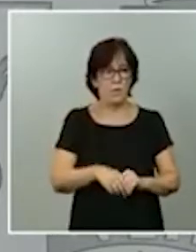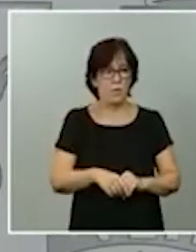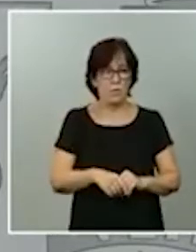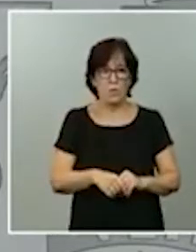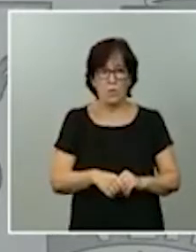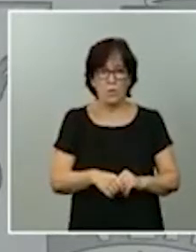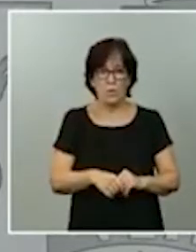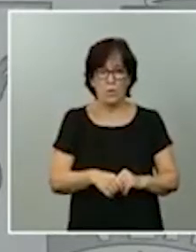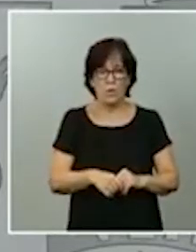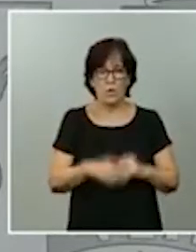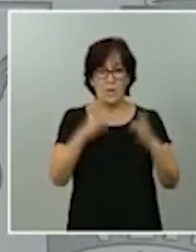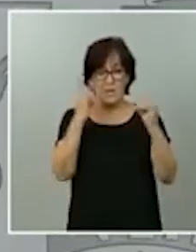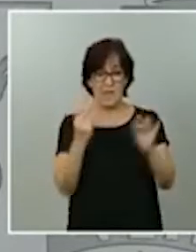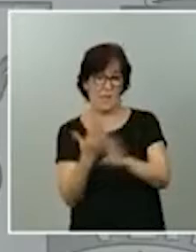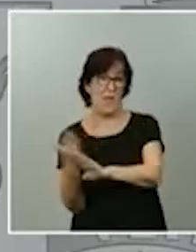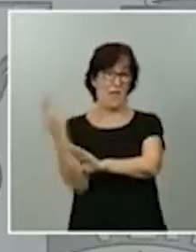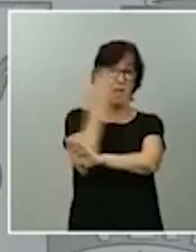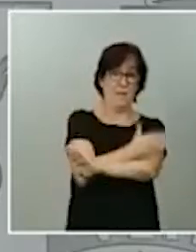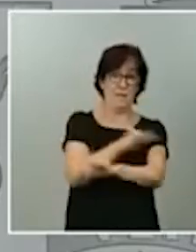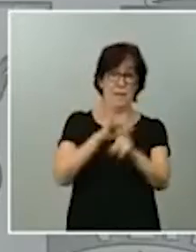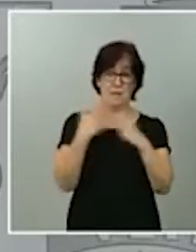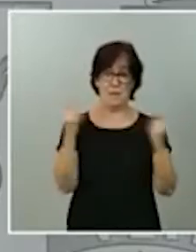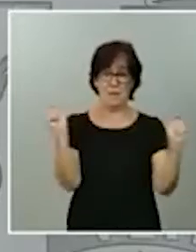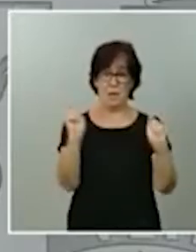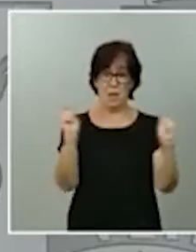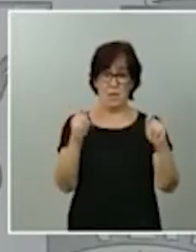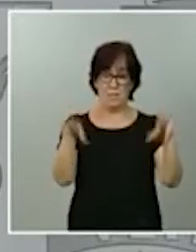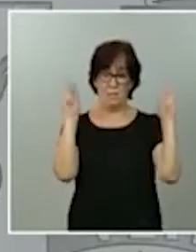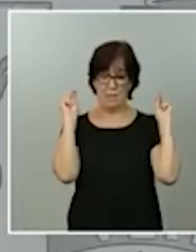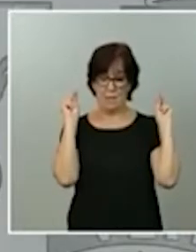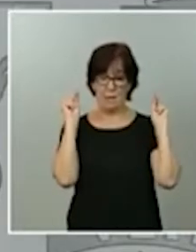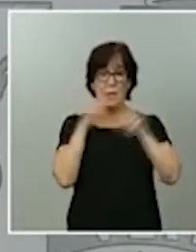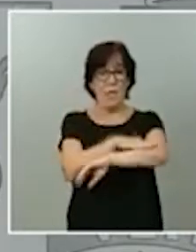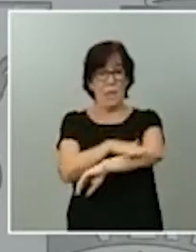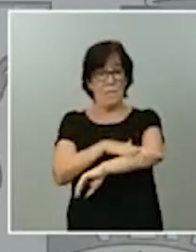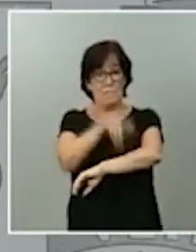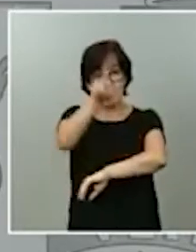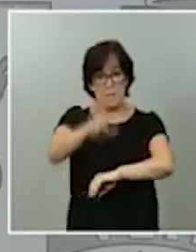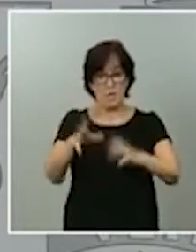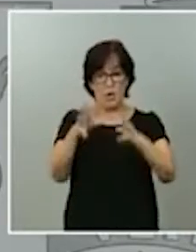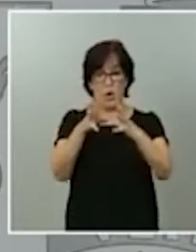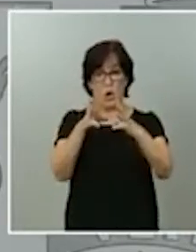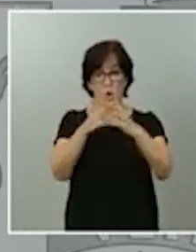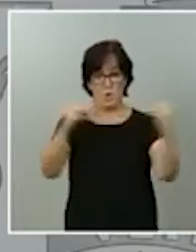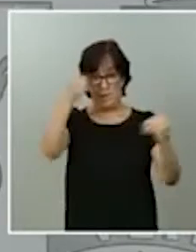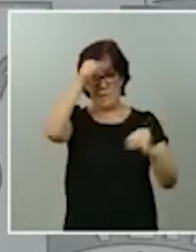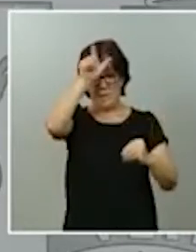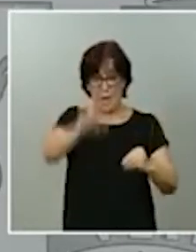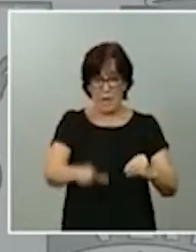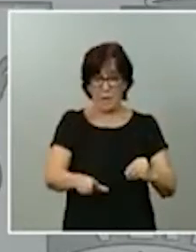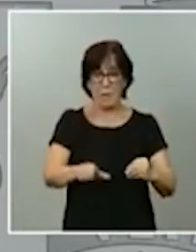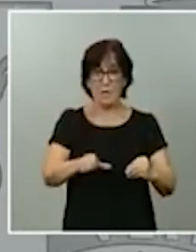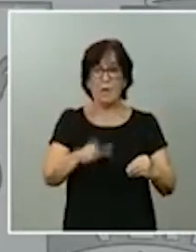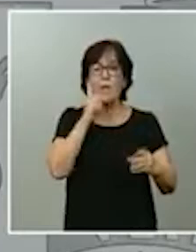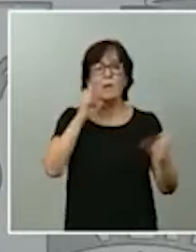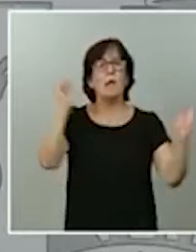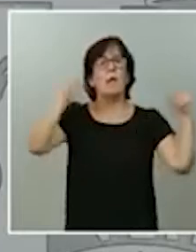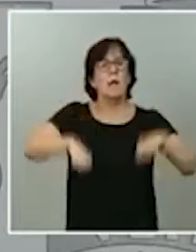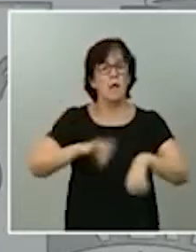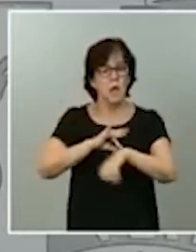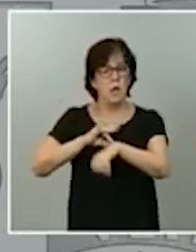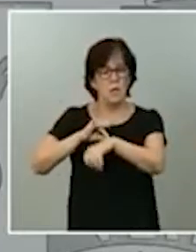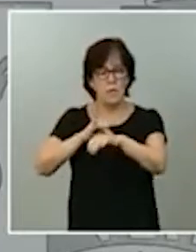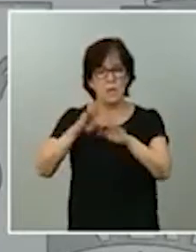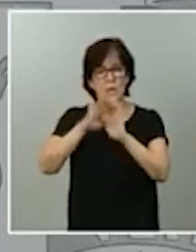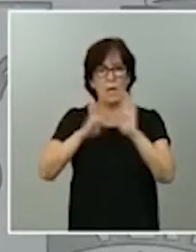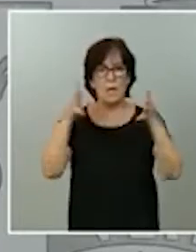diez días antes del estado de alarma de levantarlo, el ministro de Universidades, el señor Castells, pues acordó una guía de recomendaciones para la vuelta a la